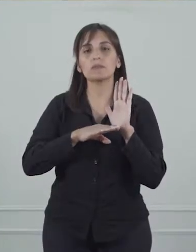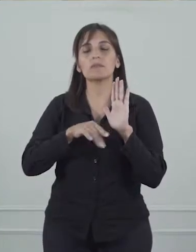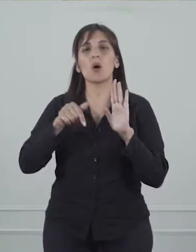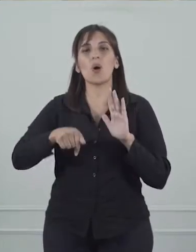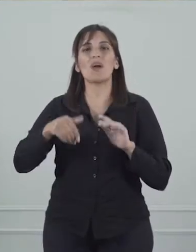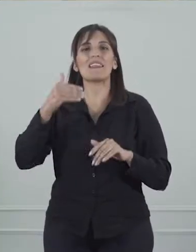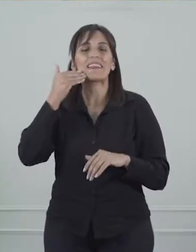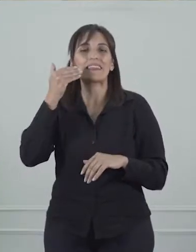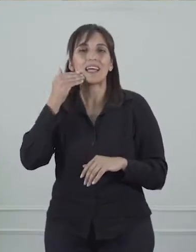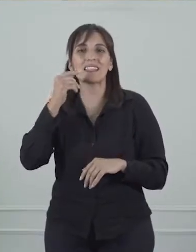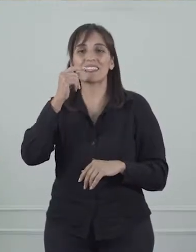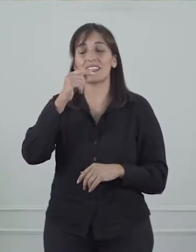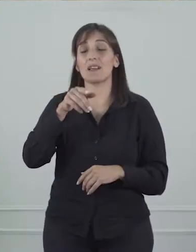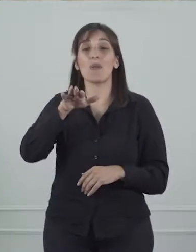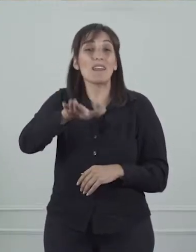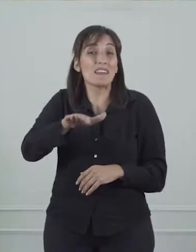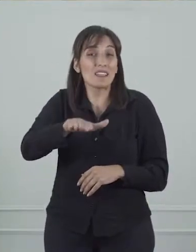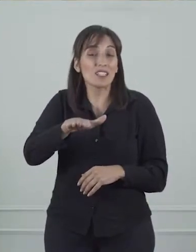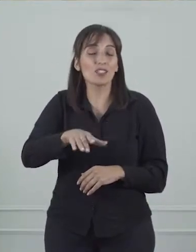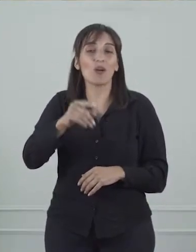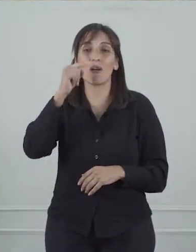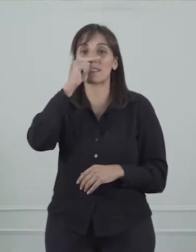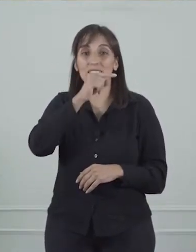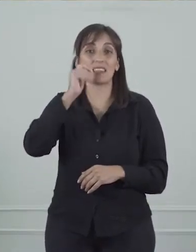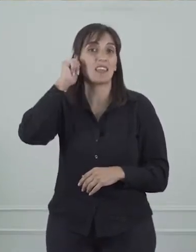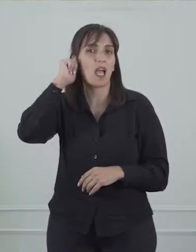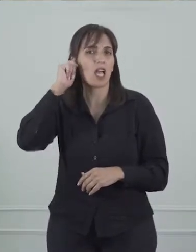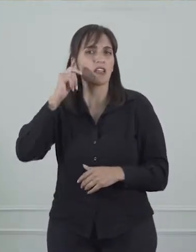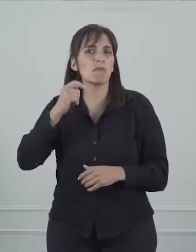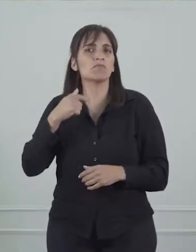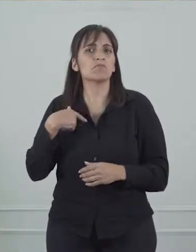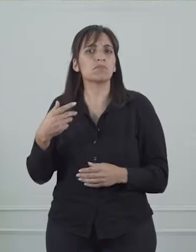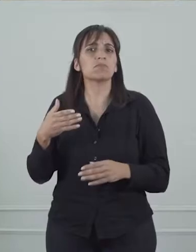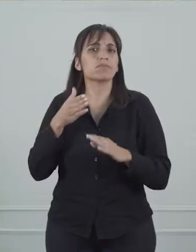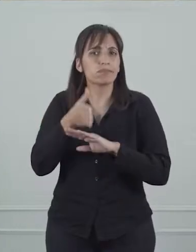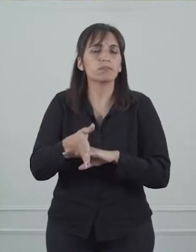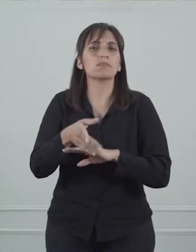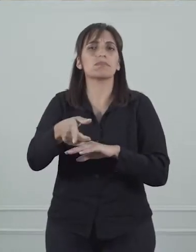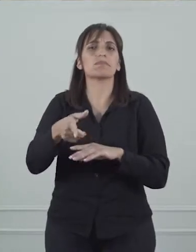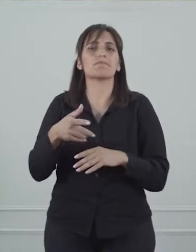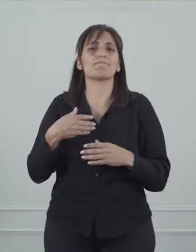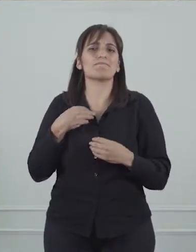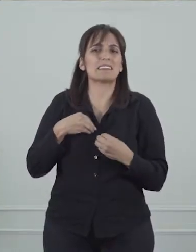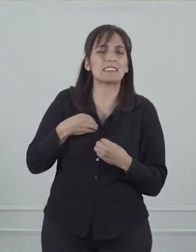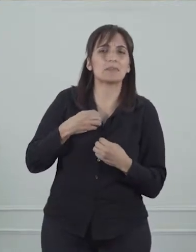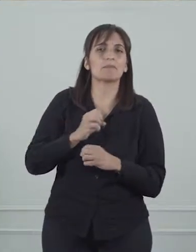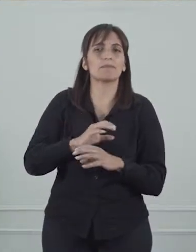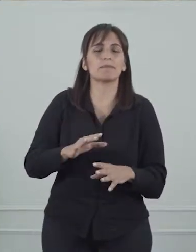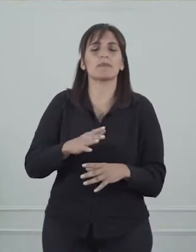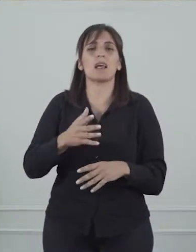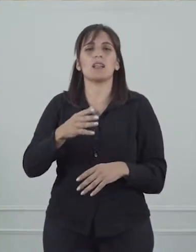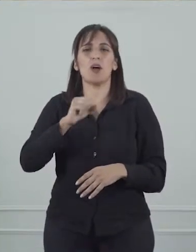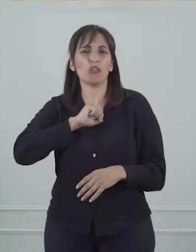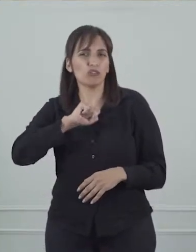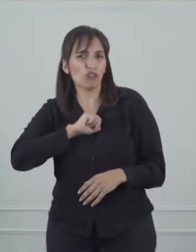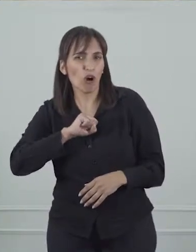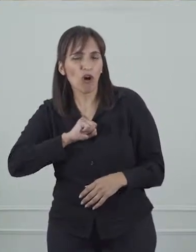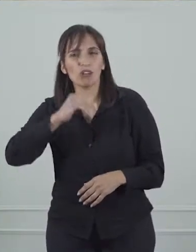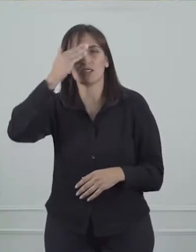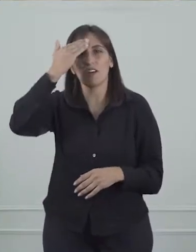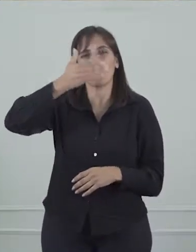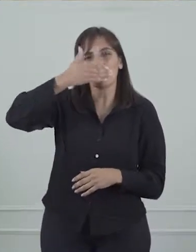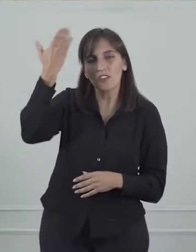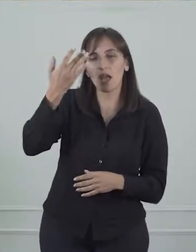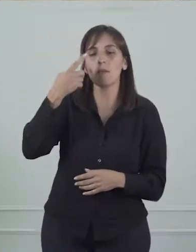por un niño de 7 años de edad, que presenta síndrome febril y tos. Se le tomó la muestra